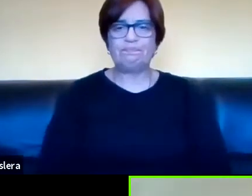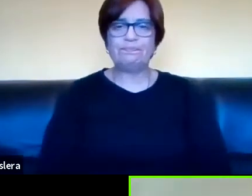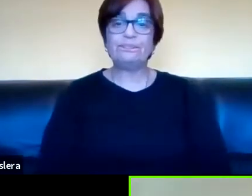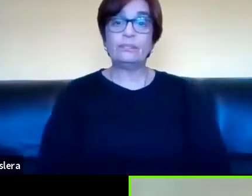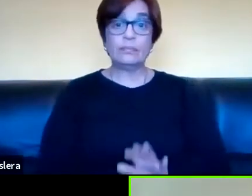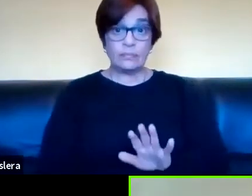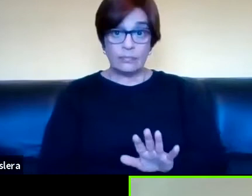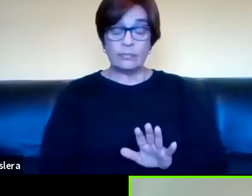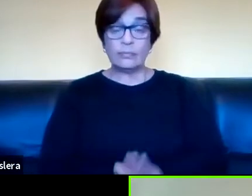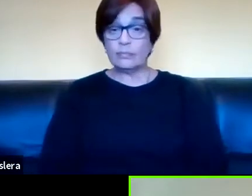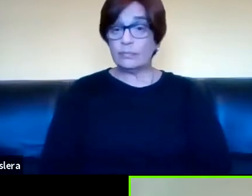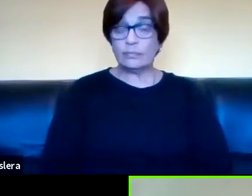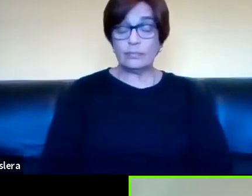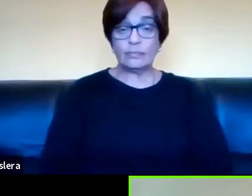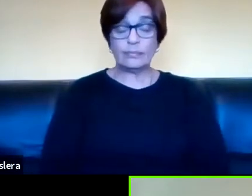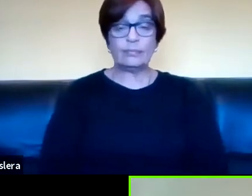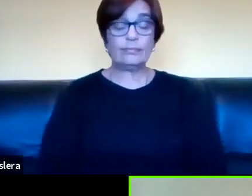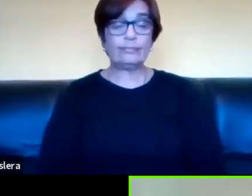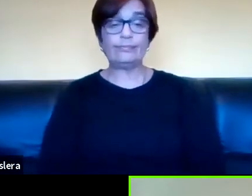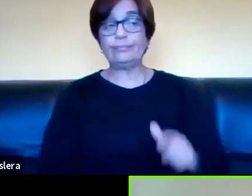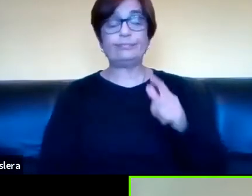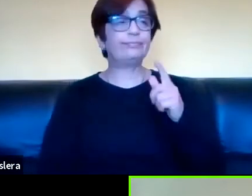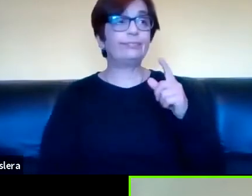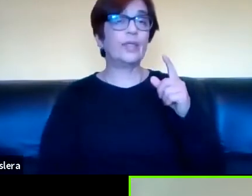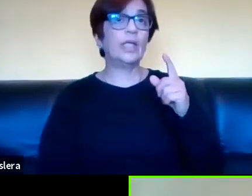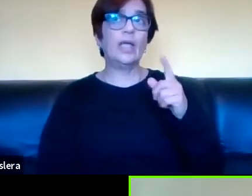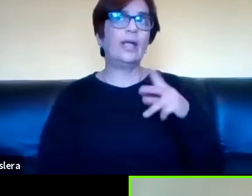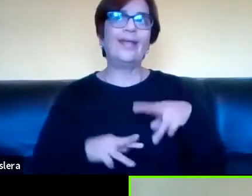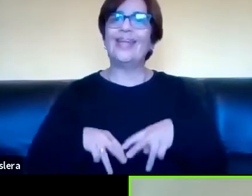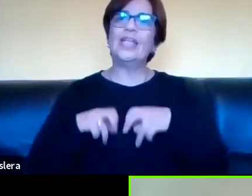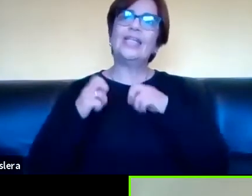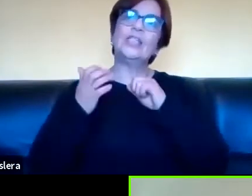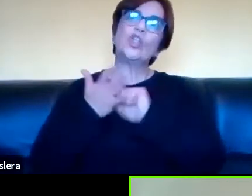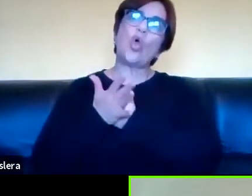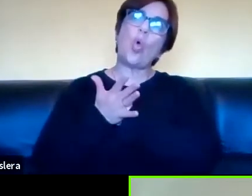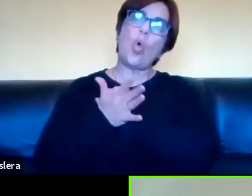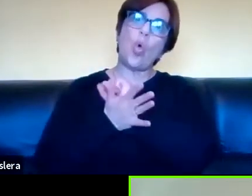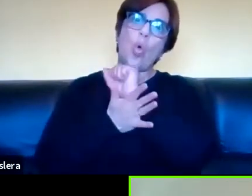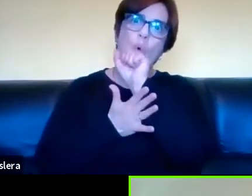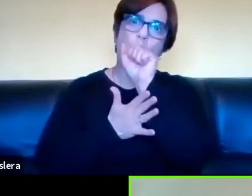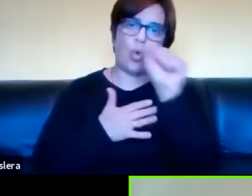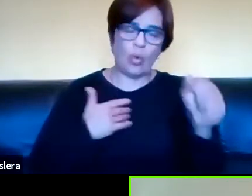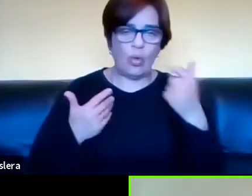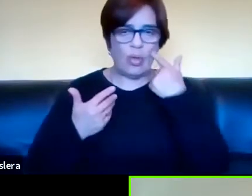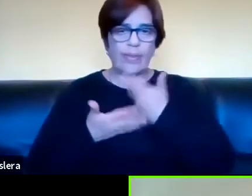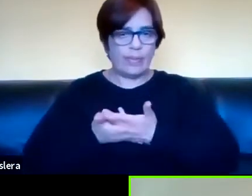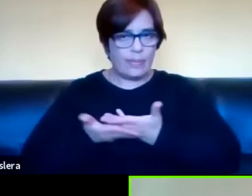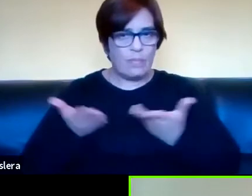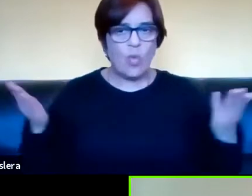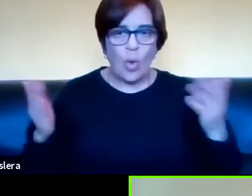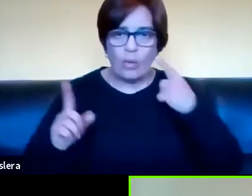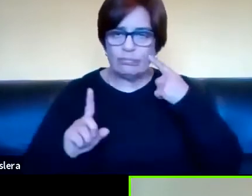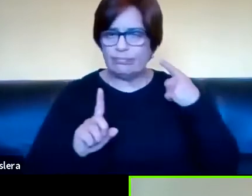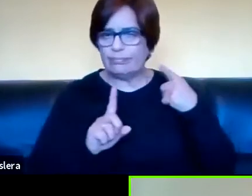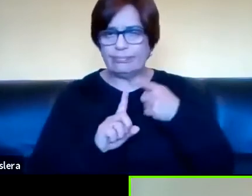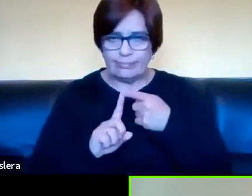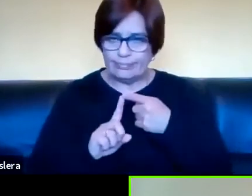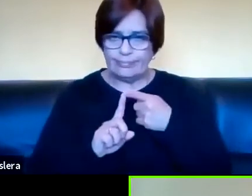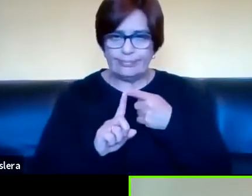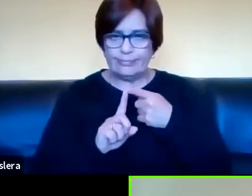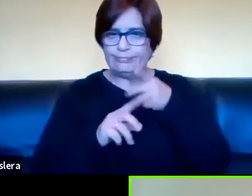Entonces, toda mi investigación está al servicio de demostrar que las